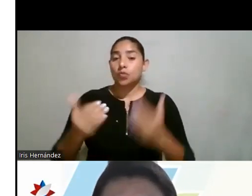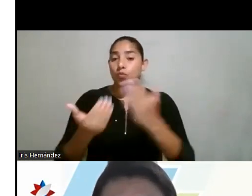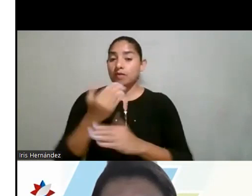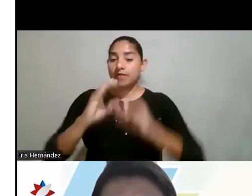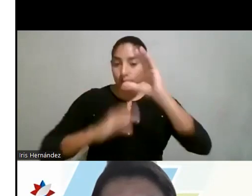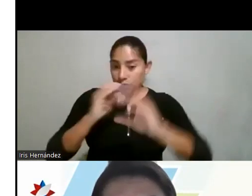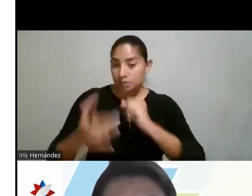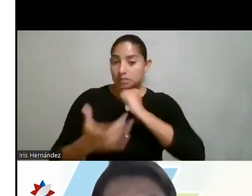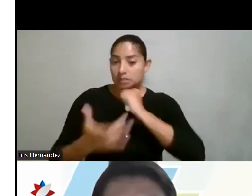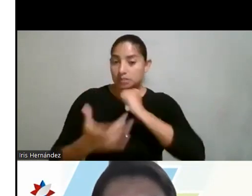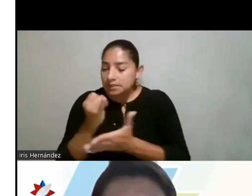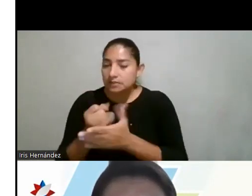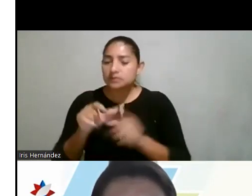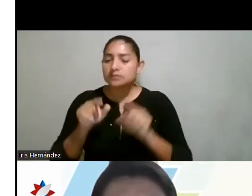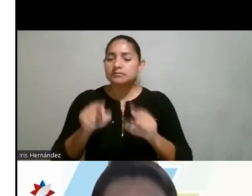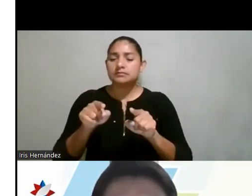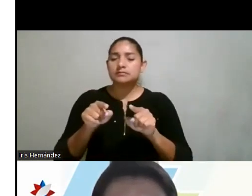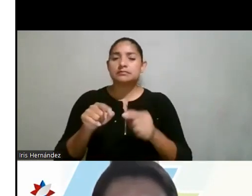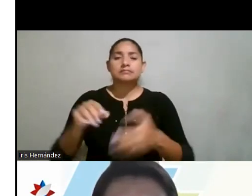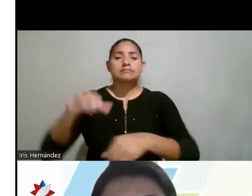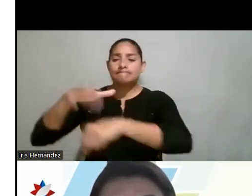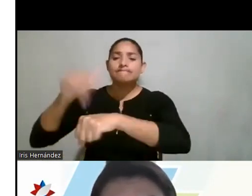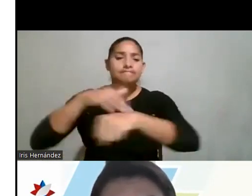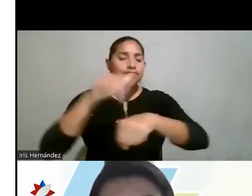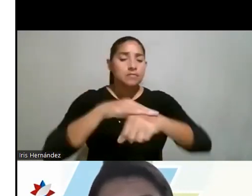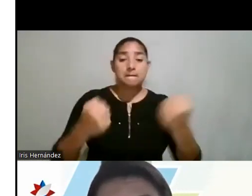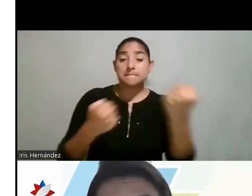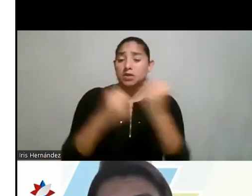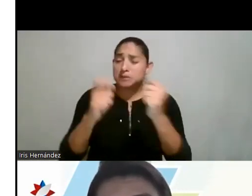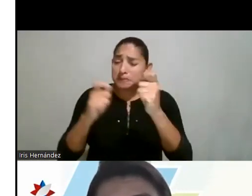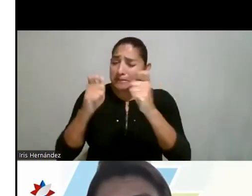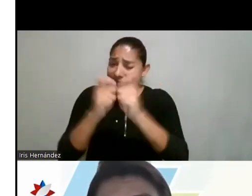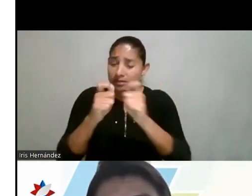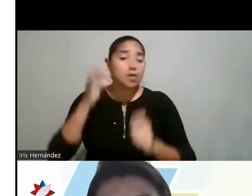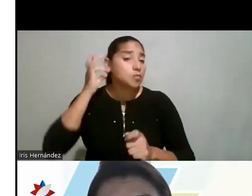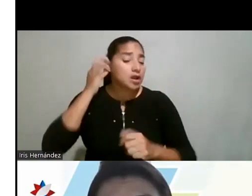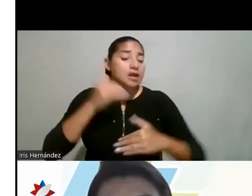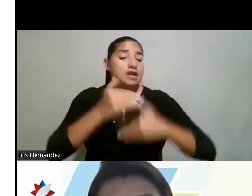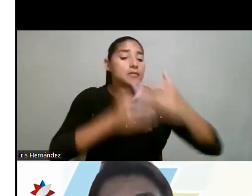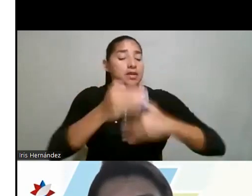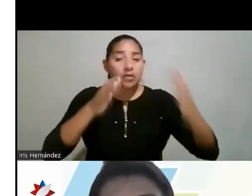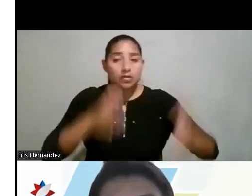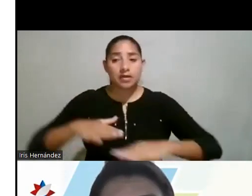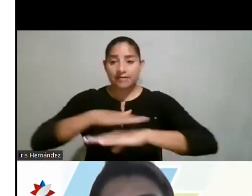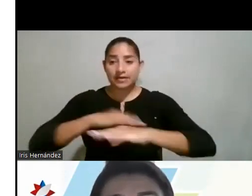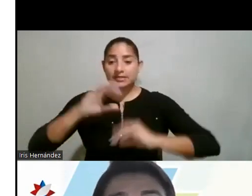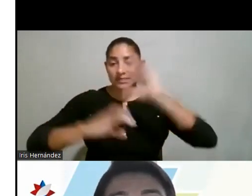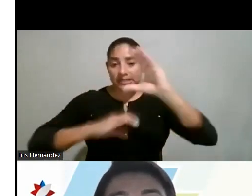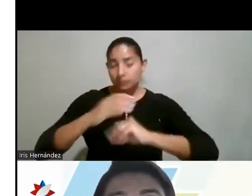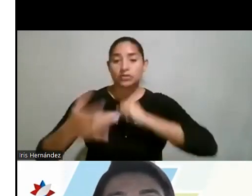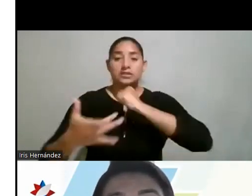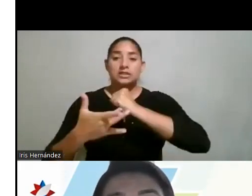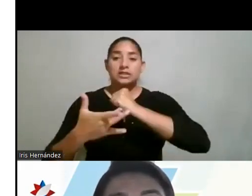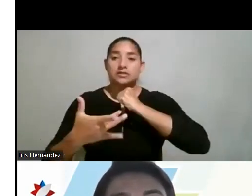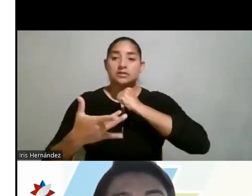donde se abrió una convocatoria para apoyo específicamente de mujeres emprendedoras de base científico-tecnológica.